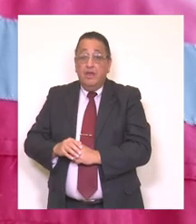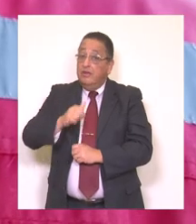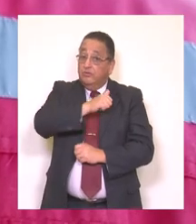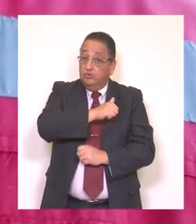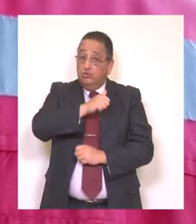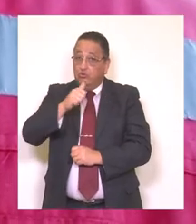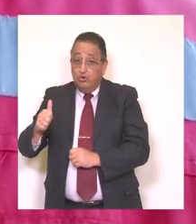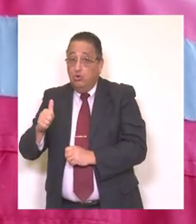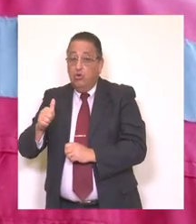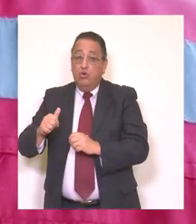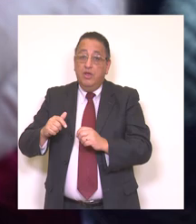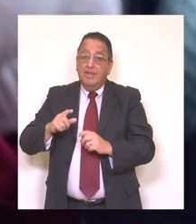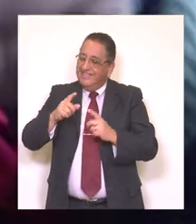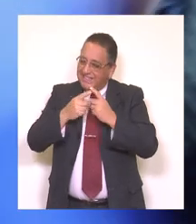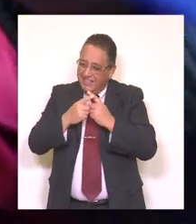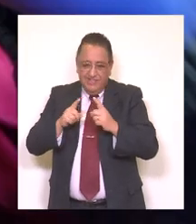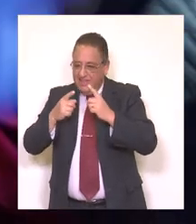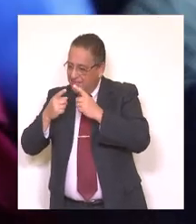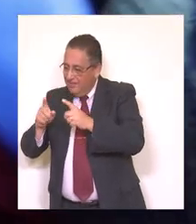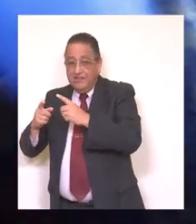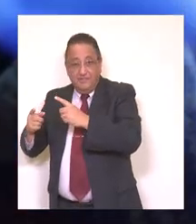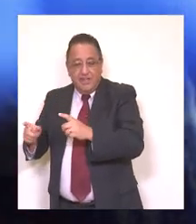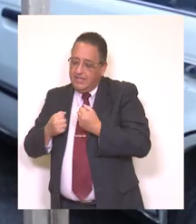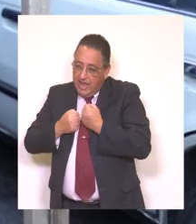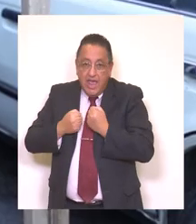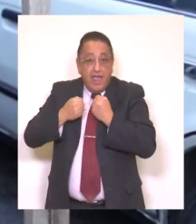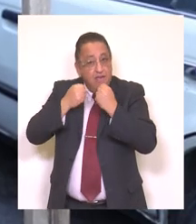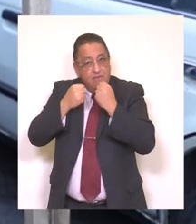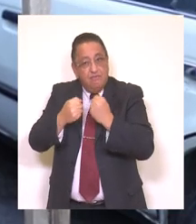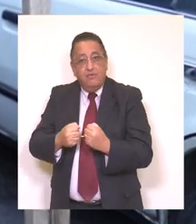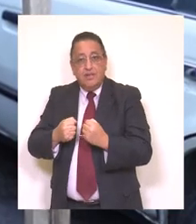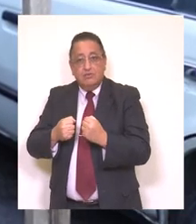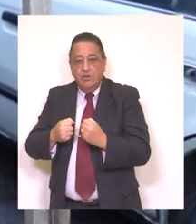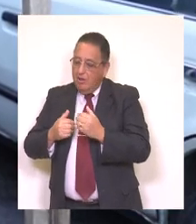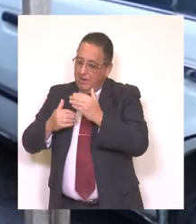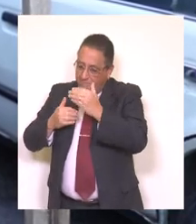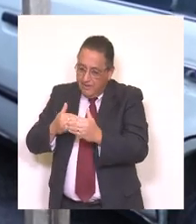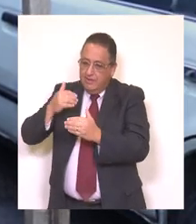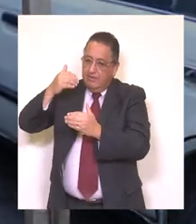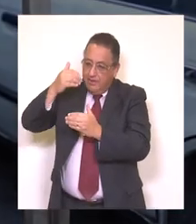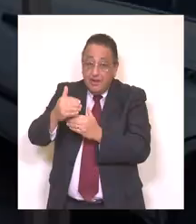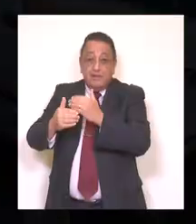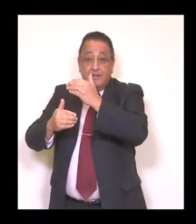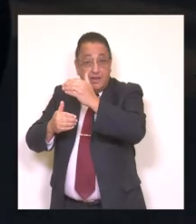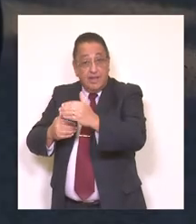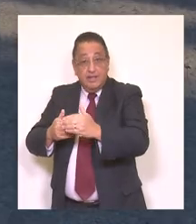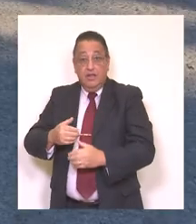Todos, in personal or professional, estamos jugando nuestro mejor partido para poder sacar esto adelante.